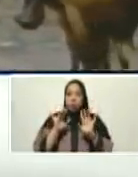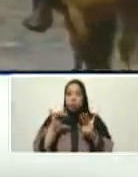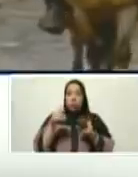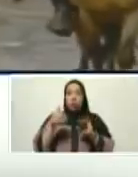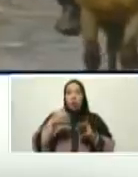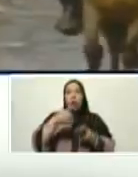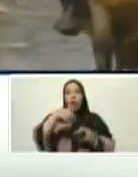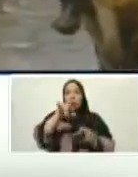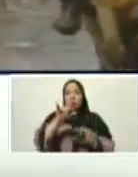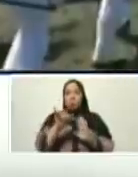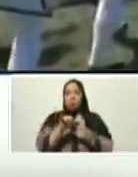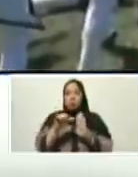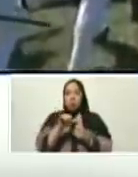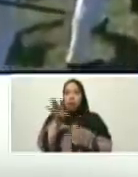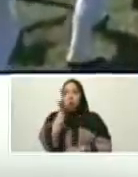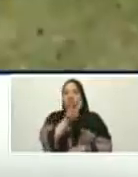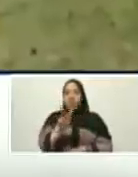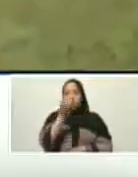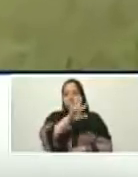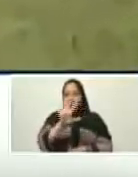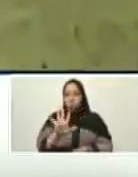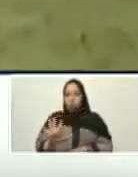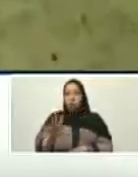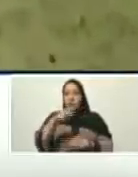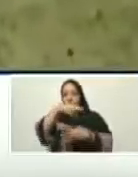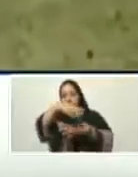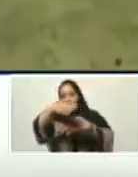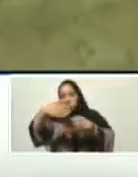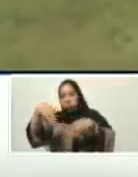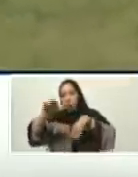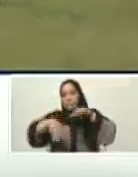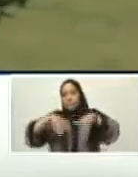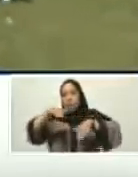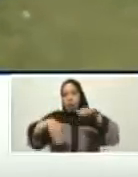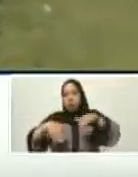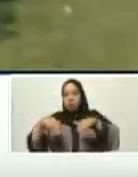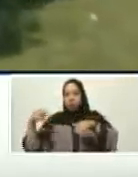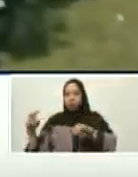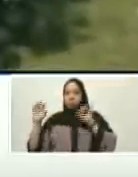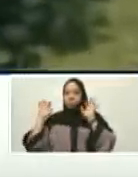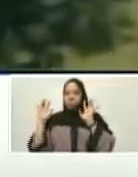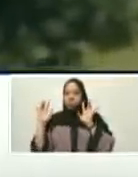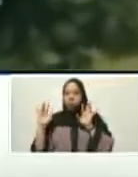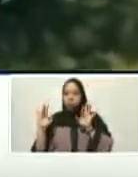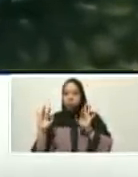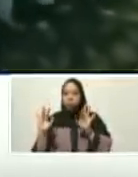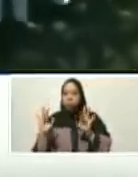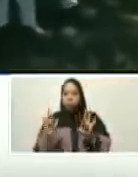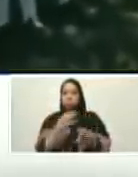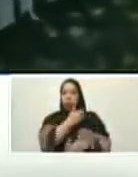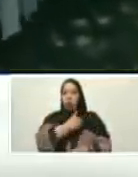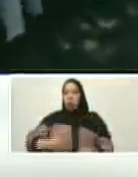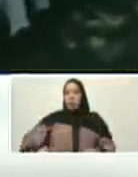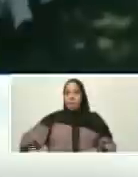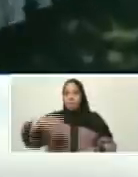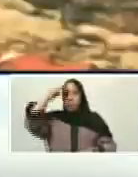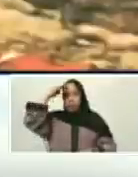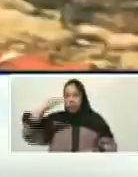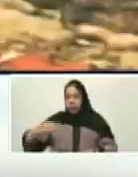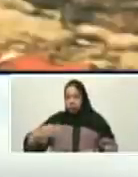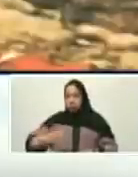no las pudo ingresar. Y entonces al libertador le tocó embestir